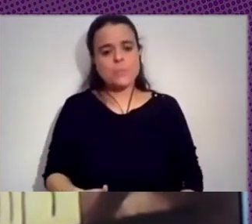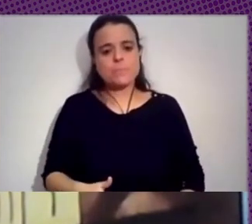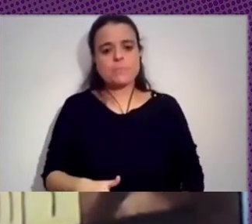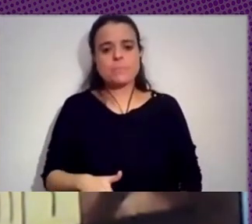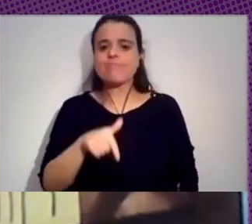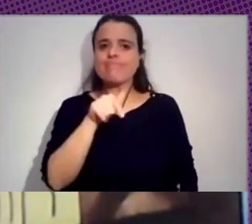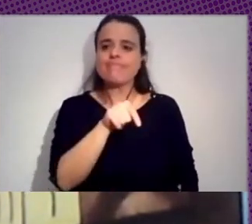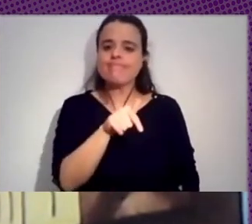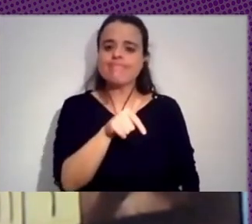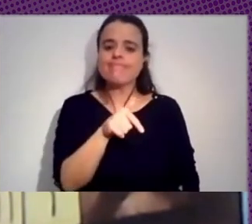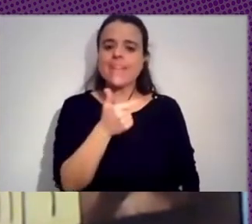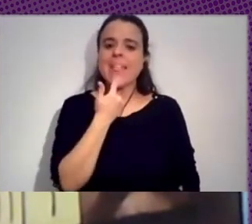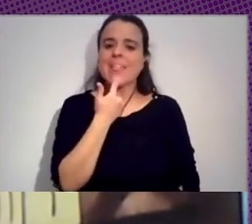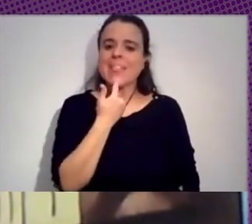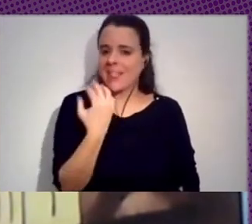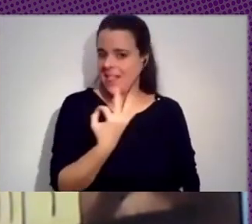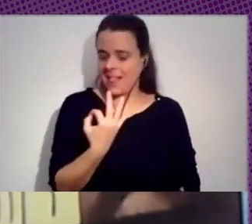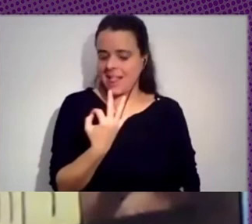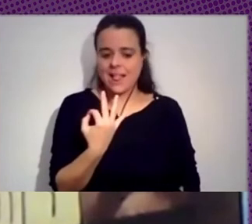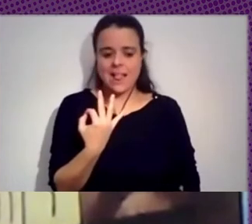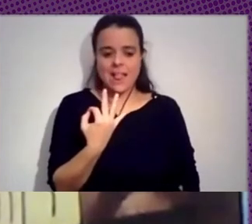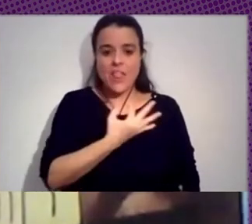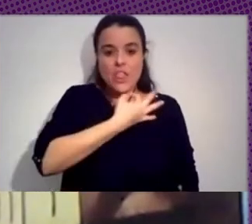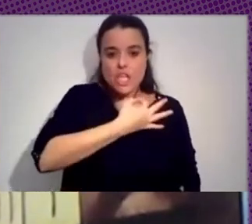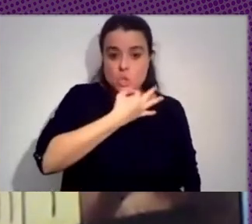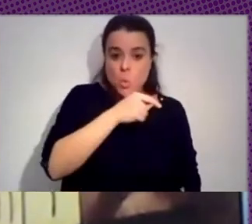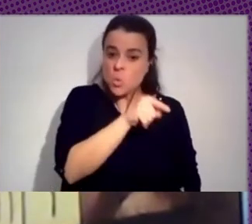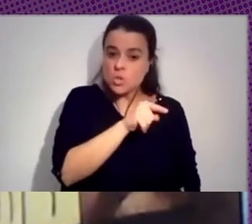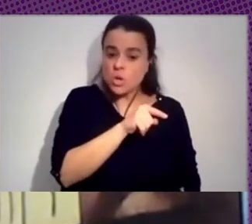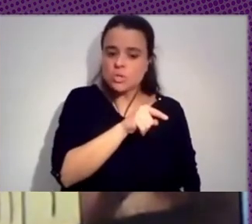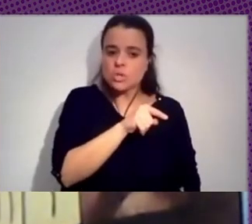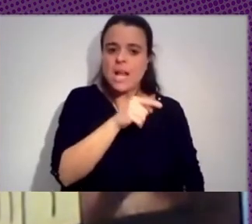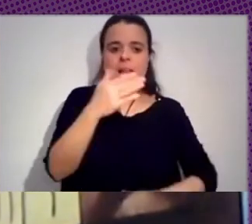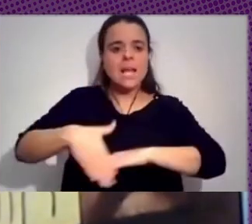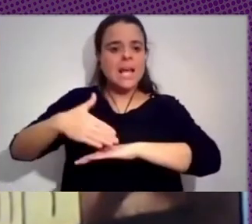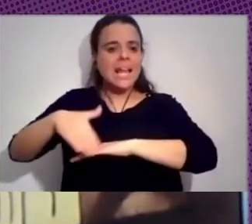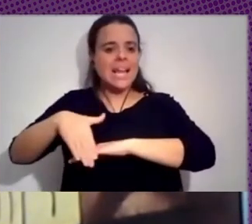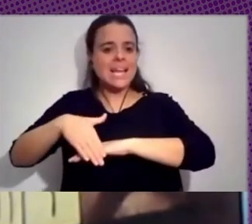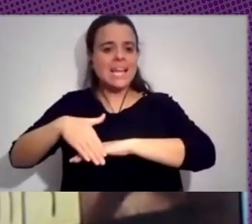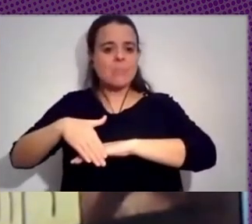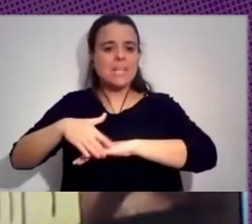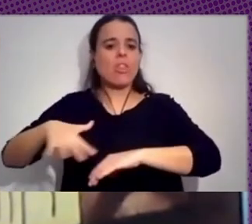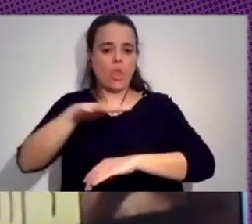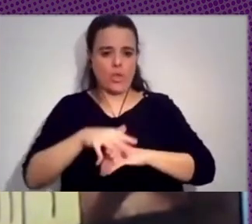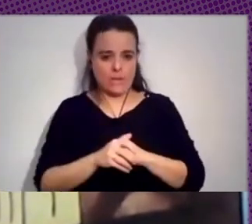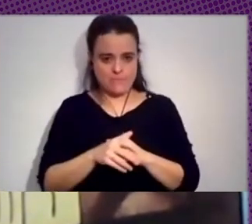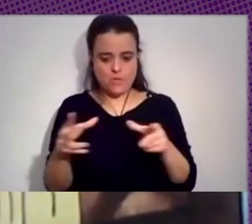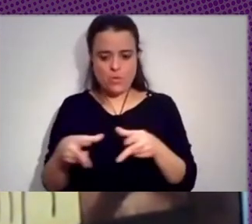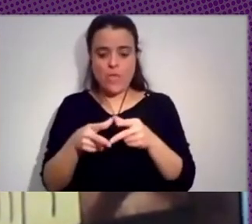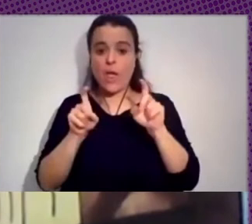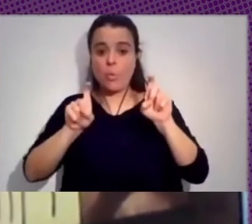el límite a esos discursos deberían encontrarlos las sociedades con mejor educación, con más